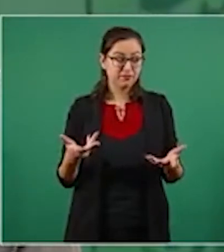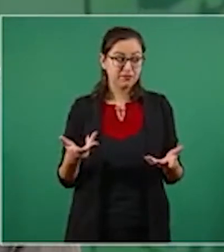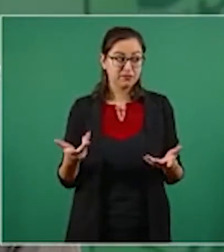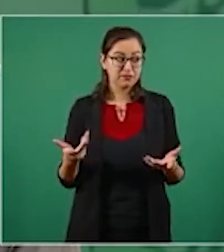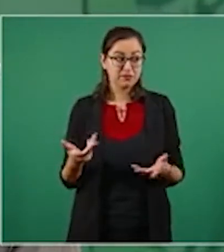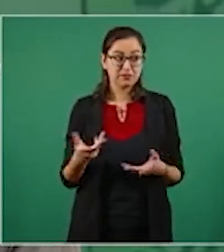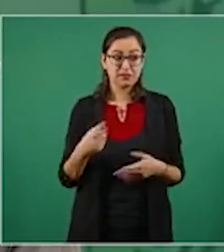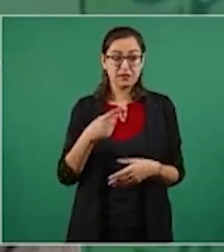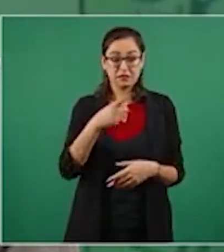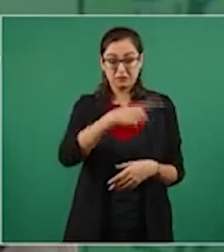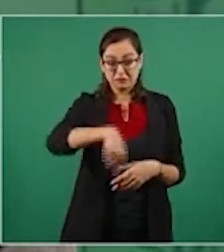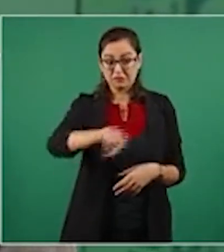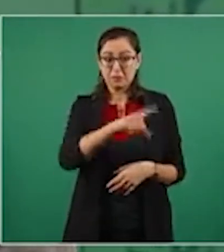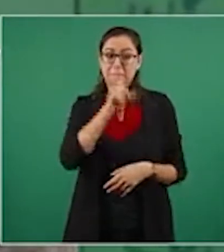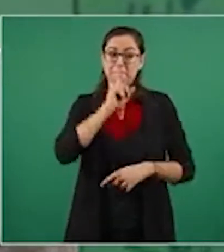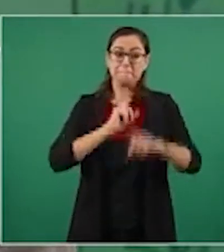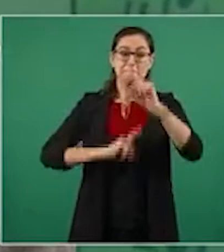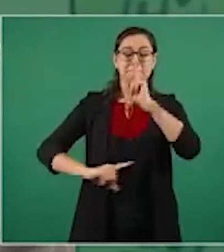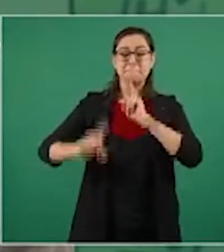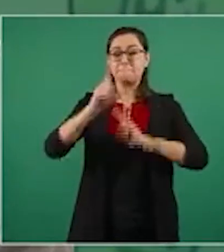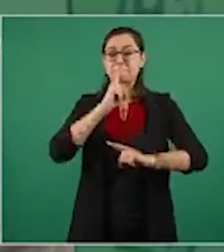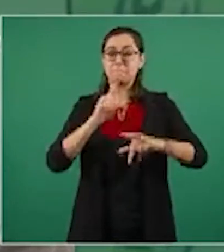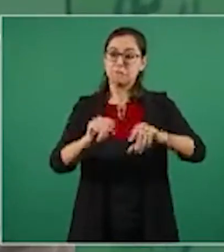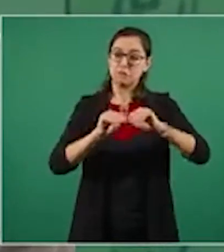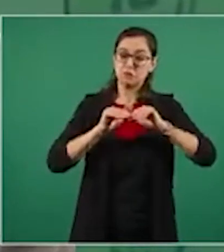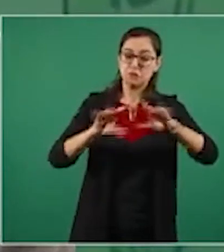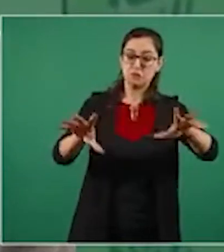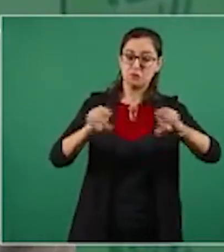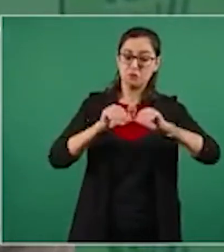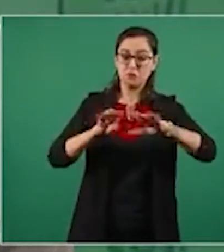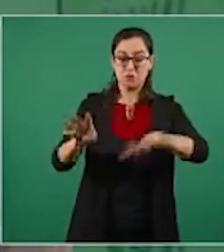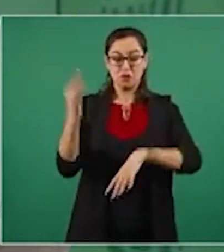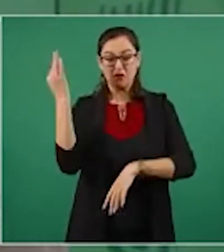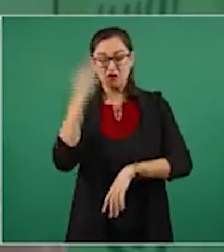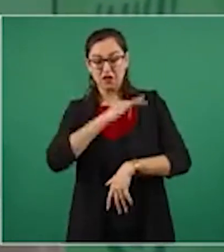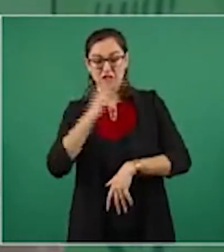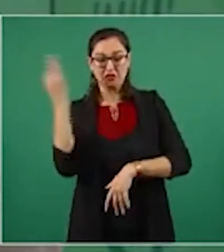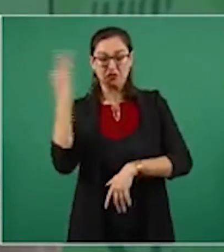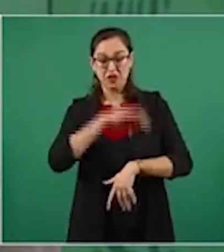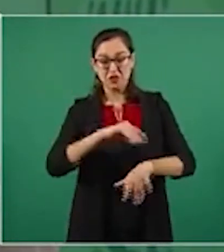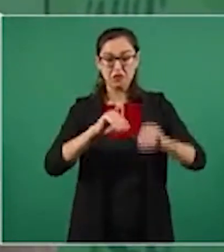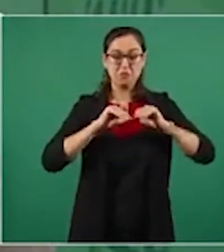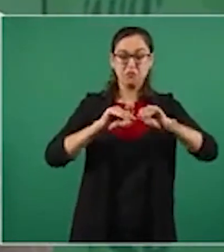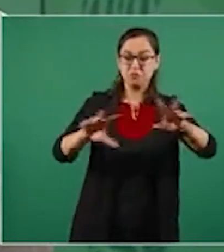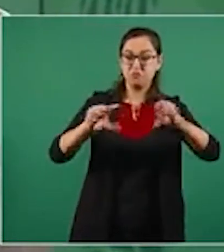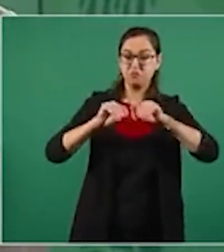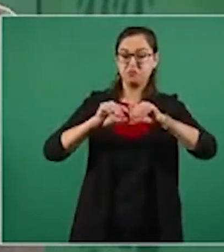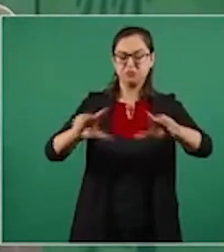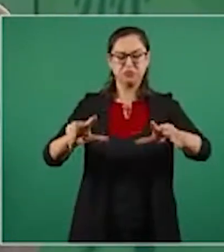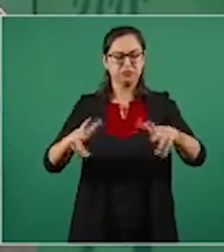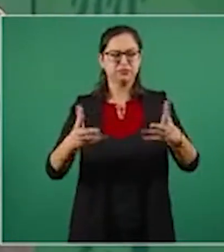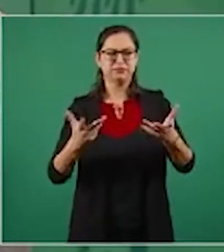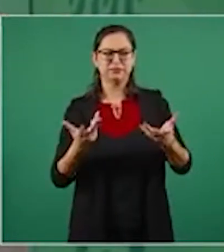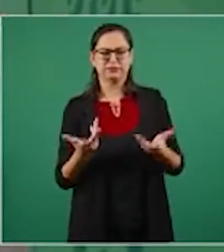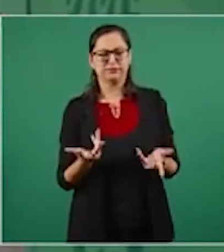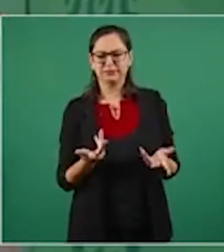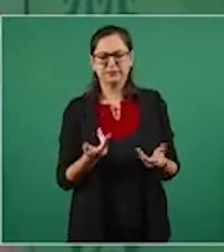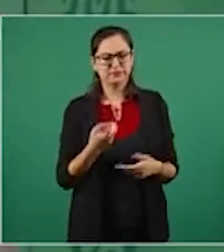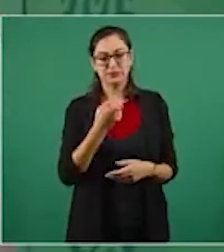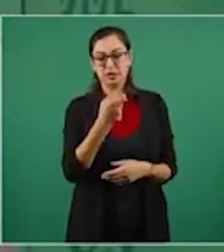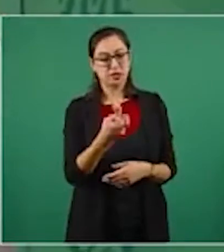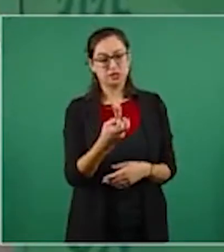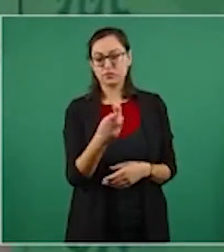desinformación, las noticias tendenciosas de quienes están